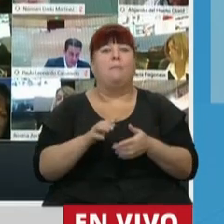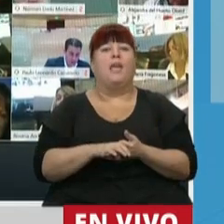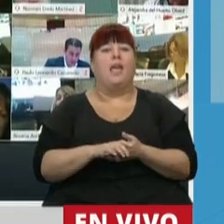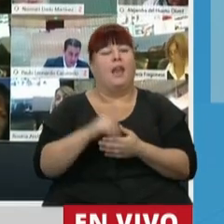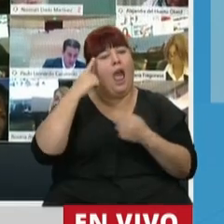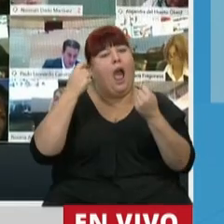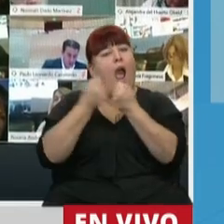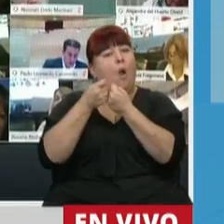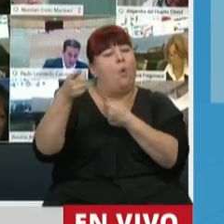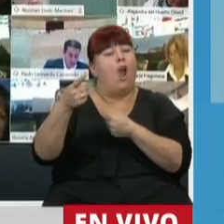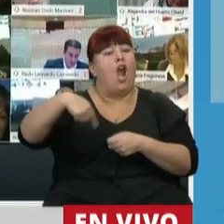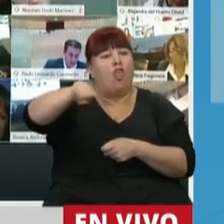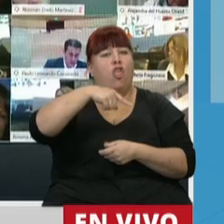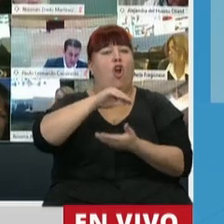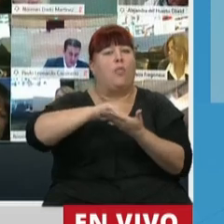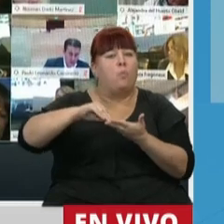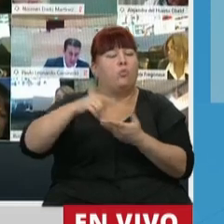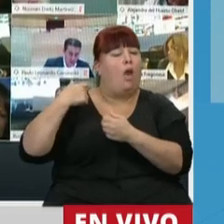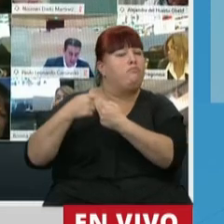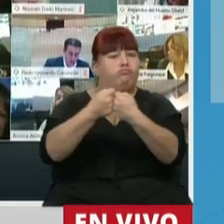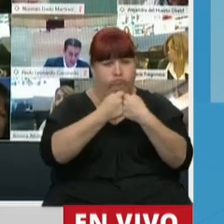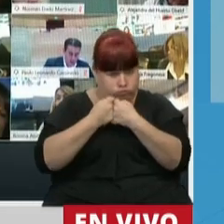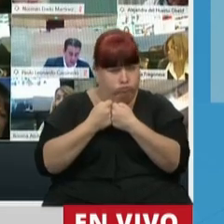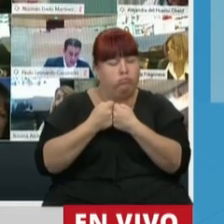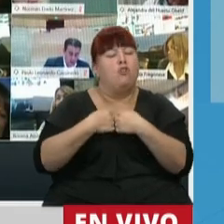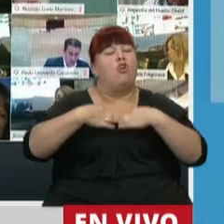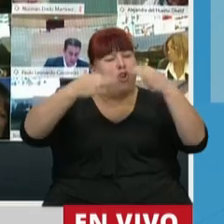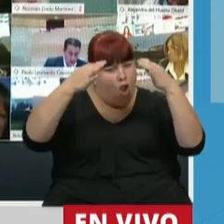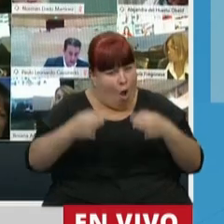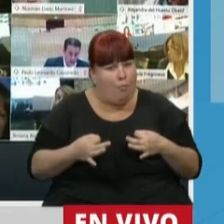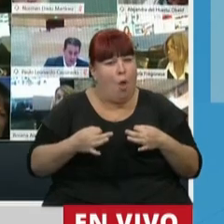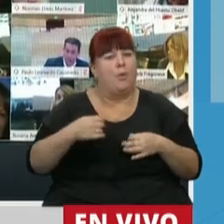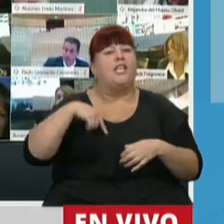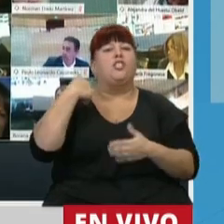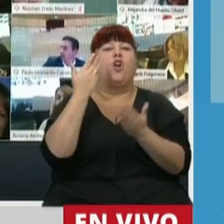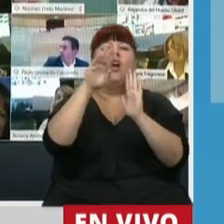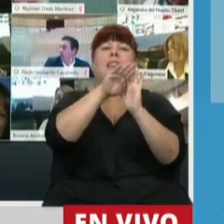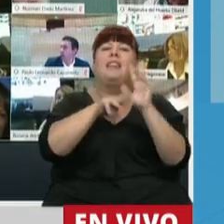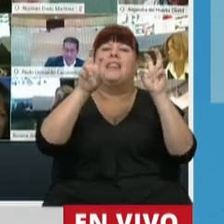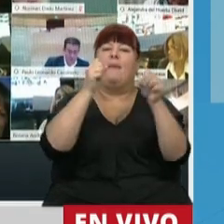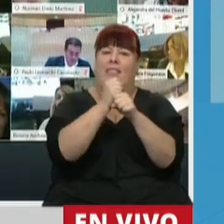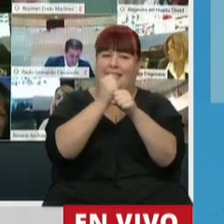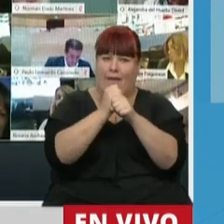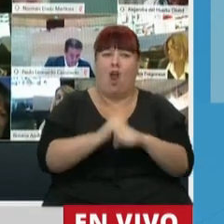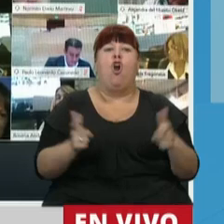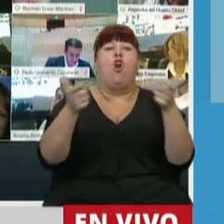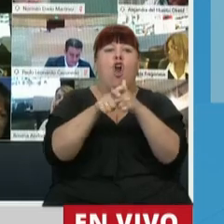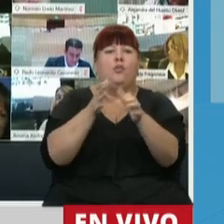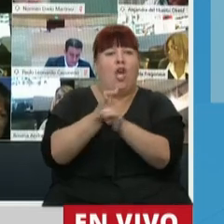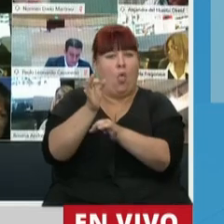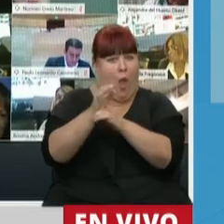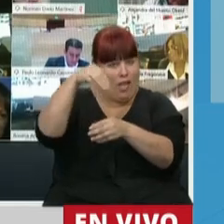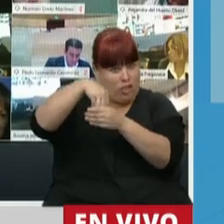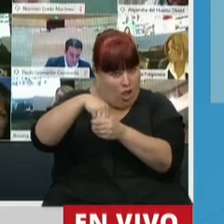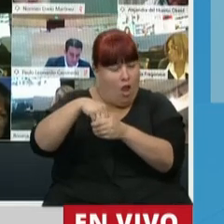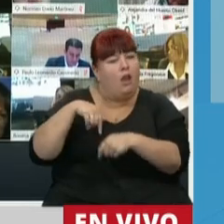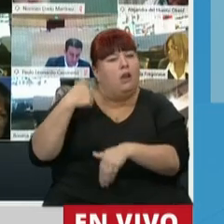coincidencia con la voluntad de todos los legisladores, el compromiso de tener en la agenda de la Comisión de Educación